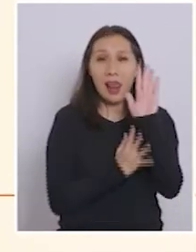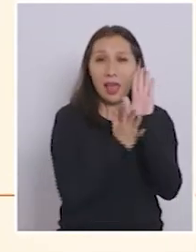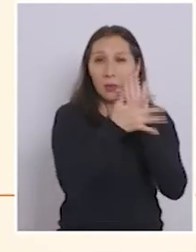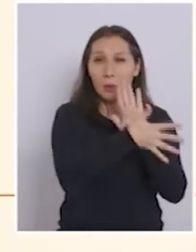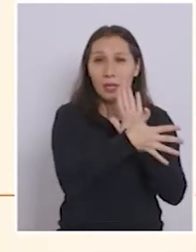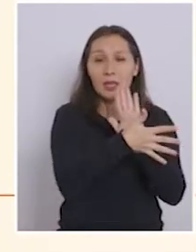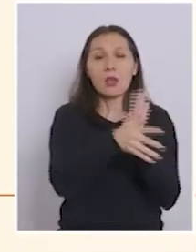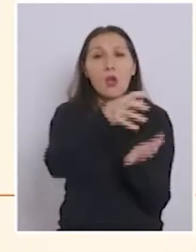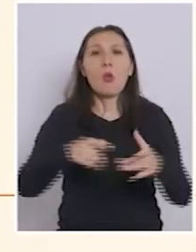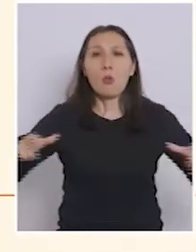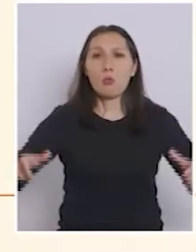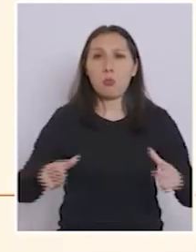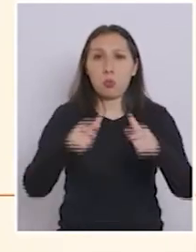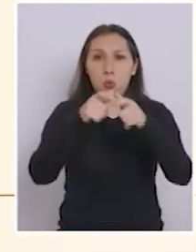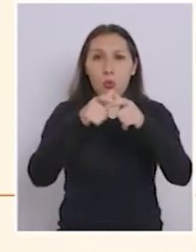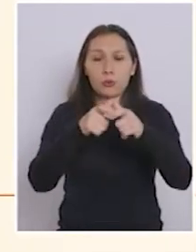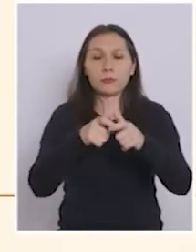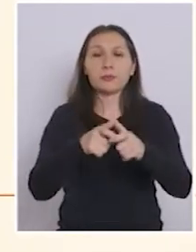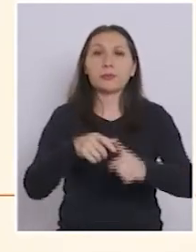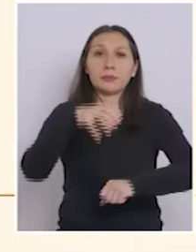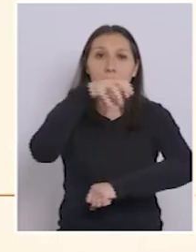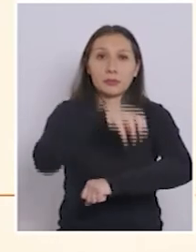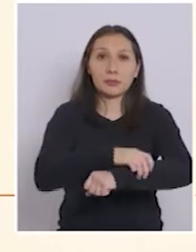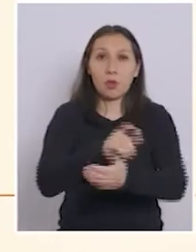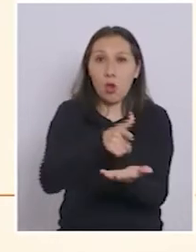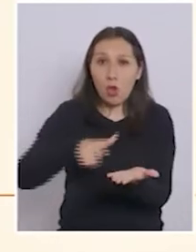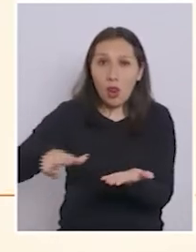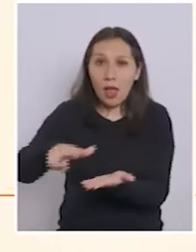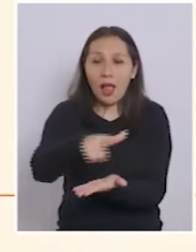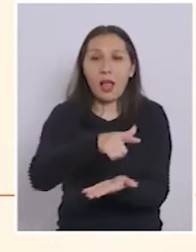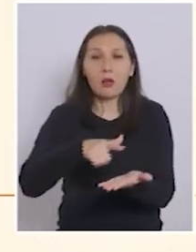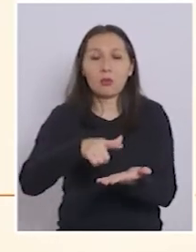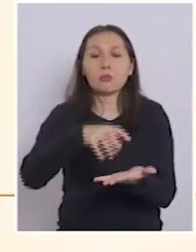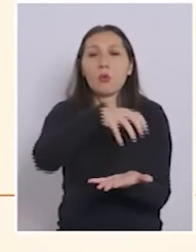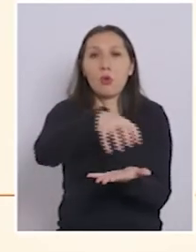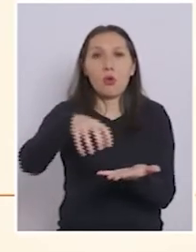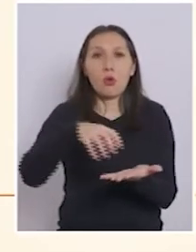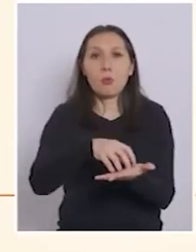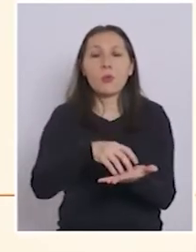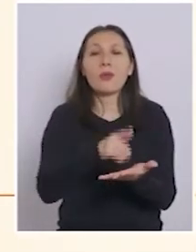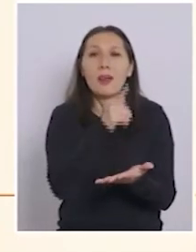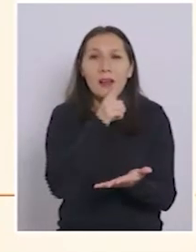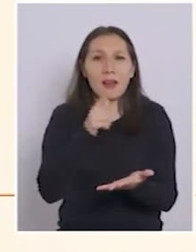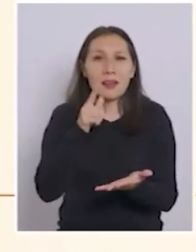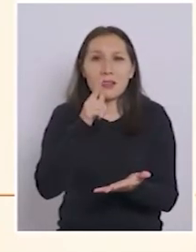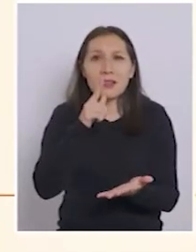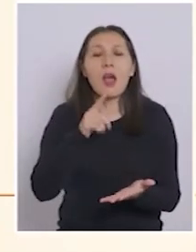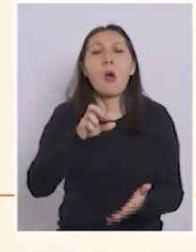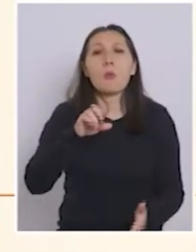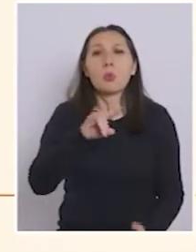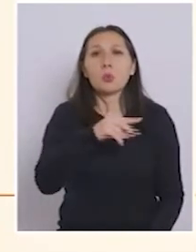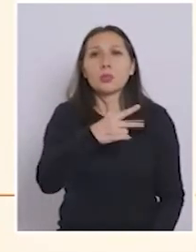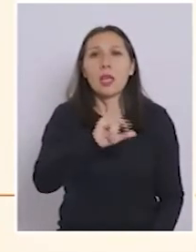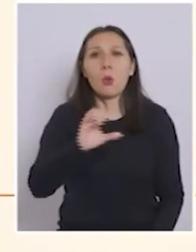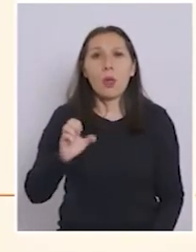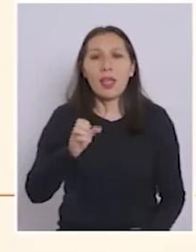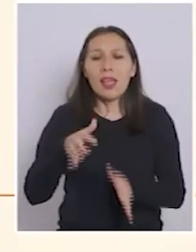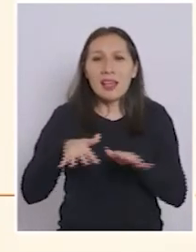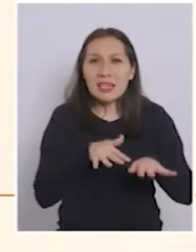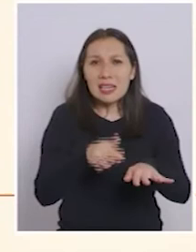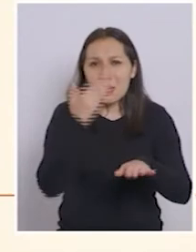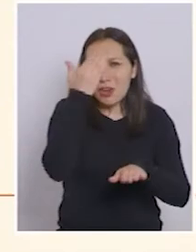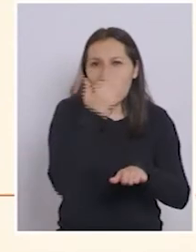la comuna de Pucón. En la región de Los Lagos, las comunas de Castro, Puyegüe, Río Negro,